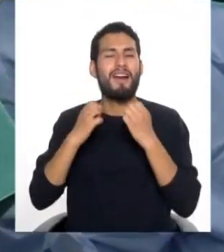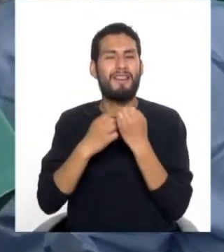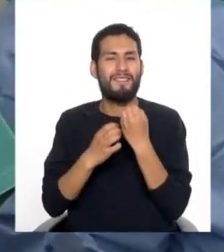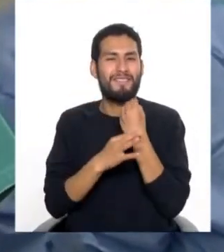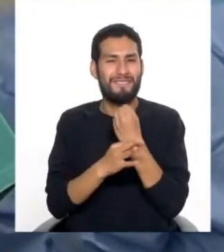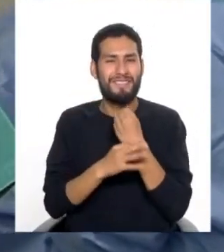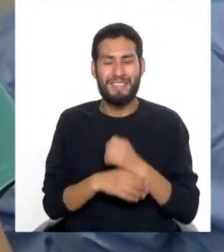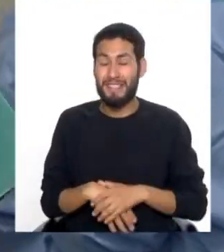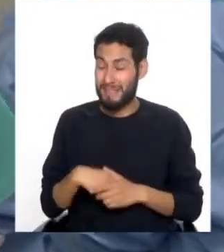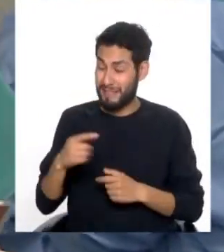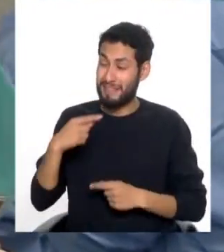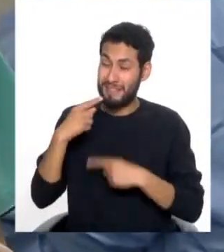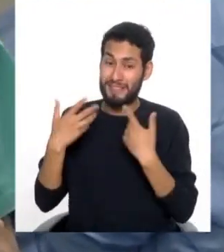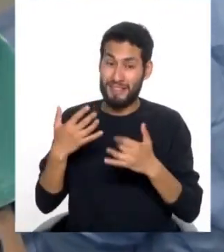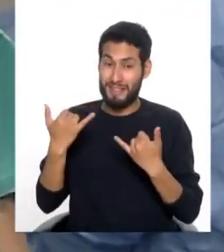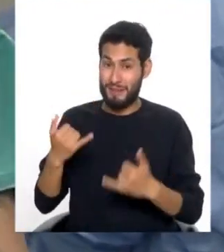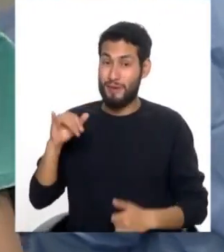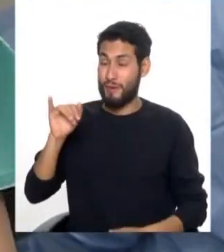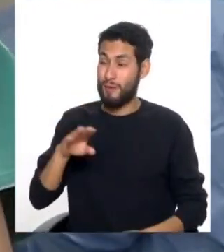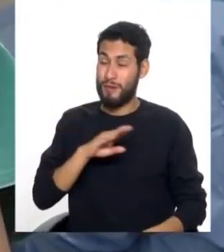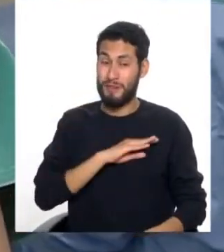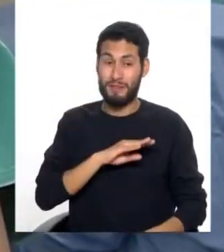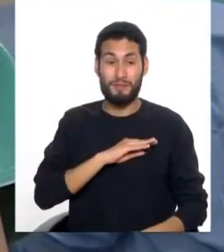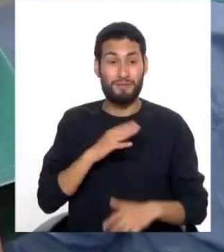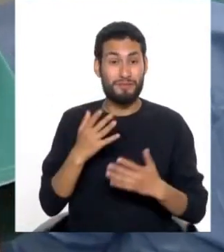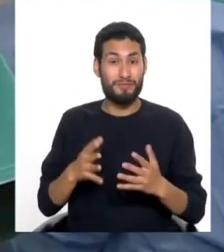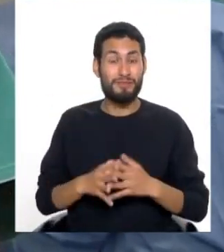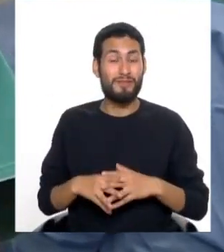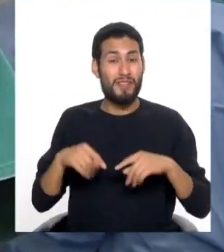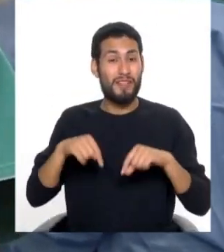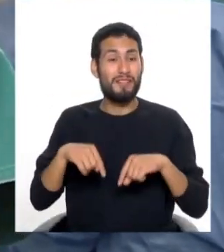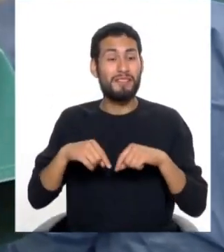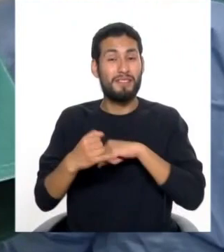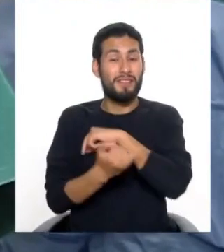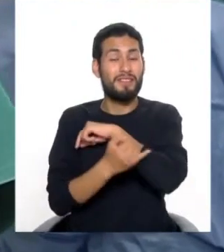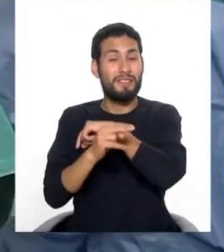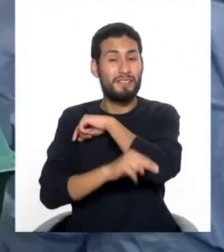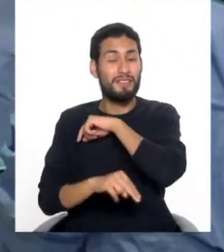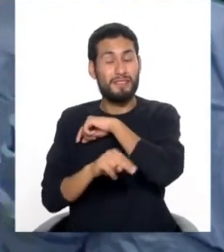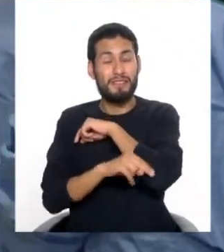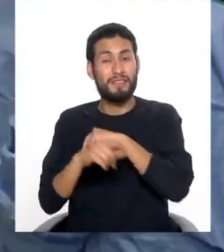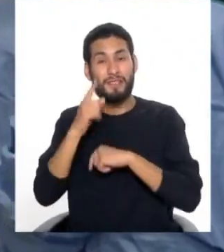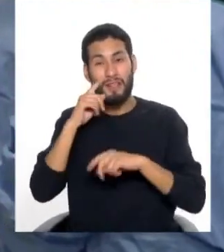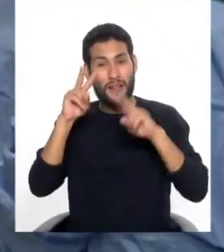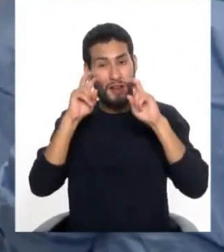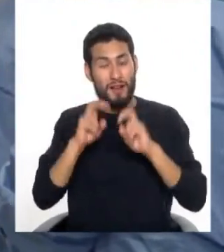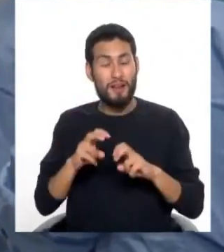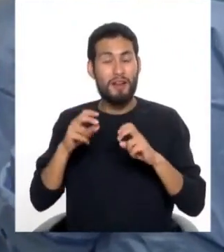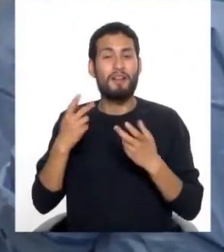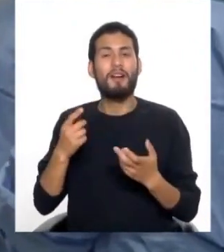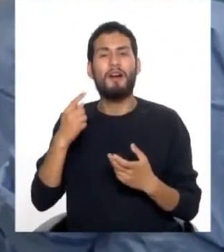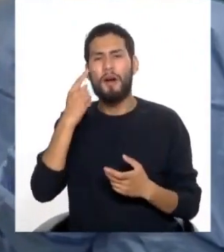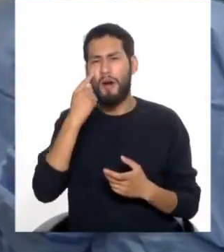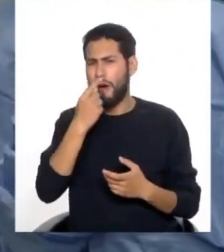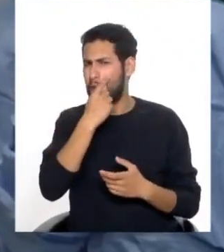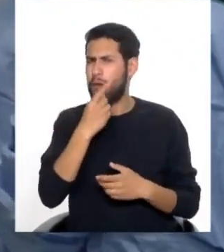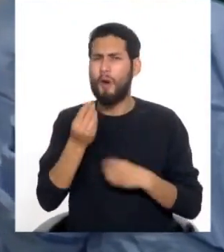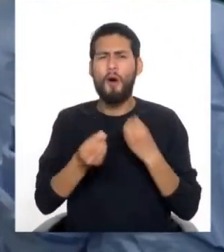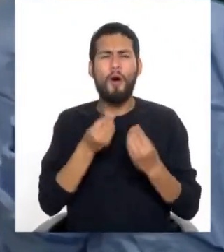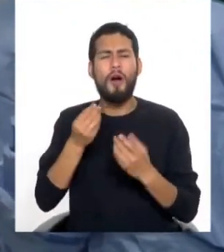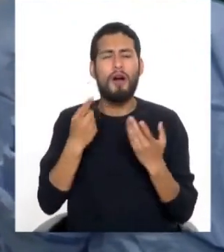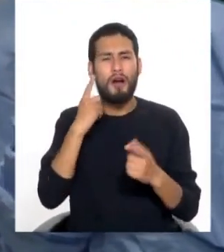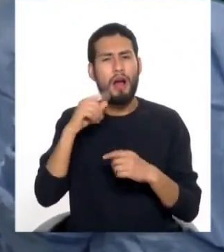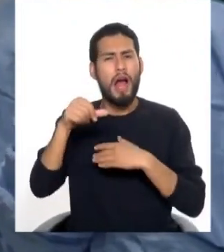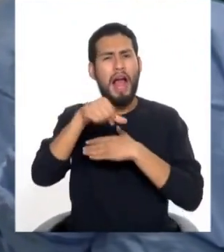menciona, doctora, ya jueves estamos aquí en el Instituto Nacional de Ophthalmología para un poco abordar las técnicas